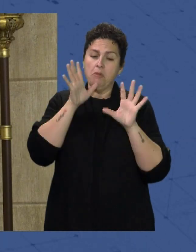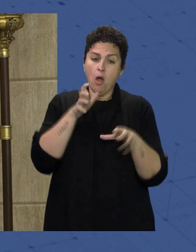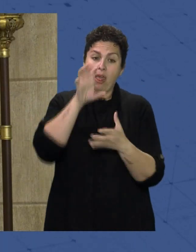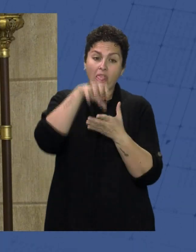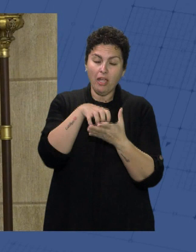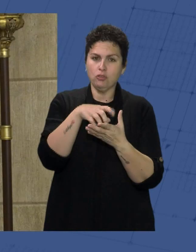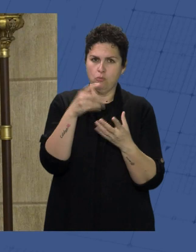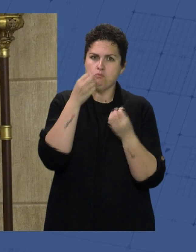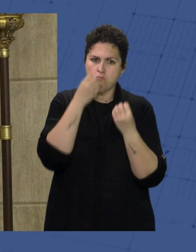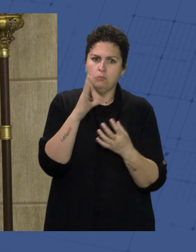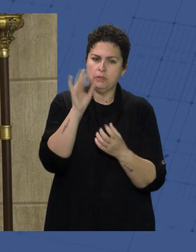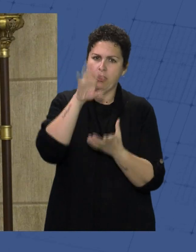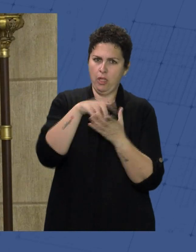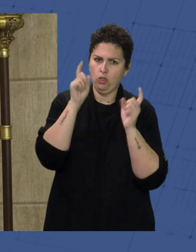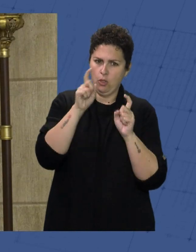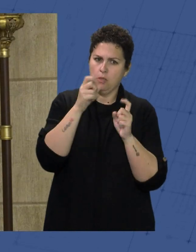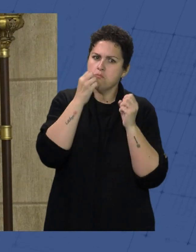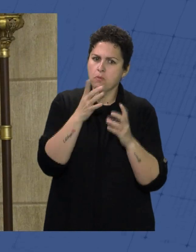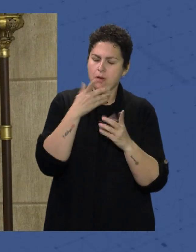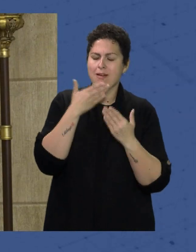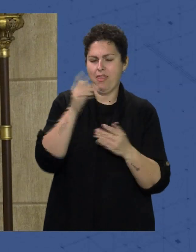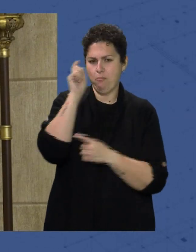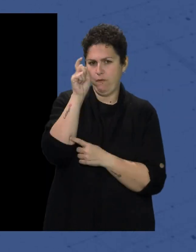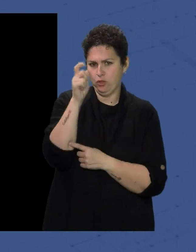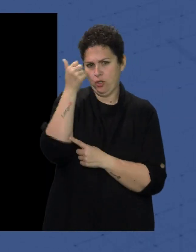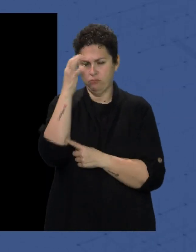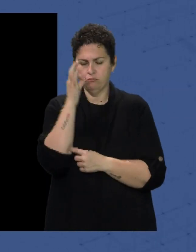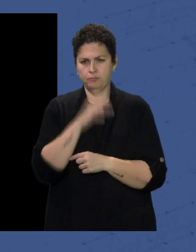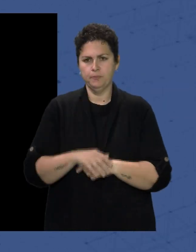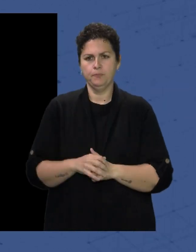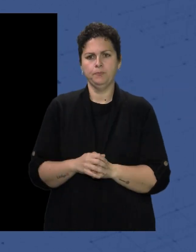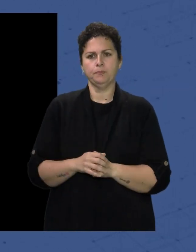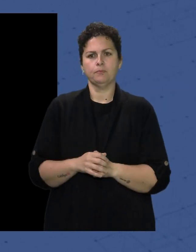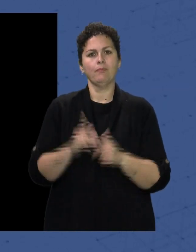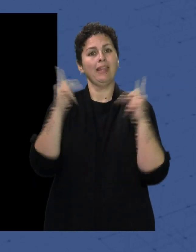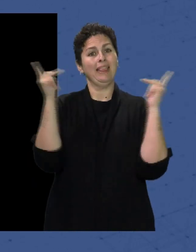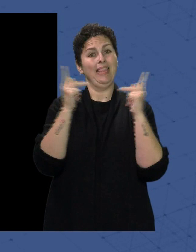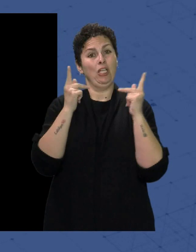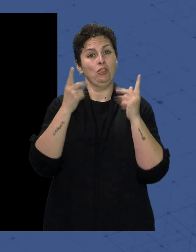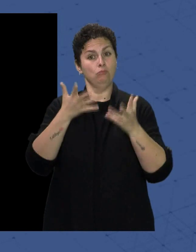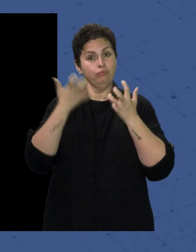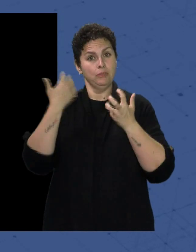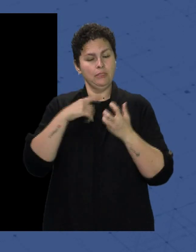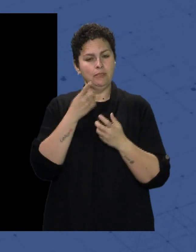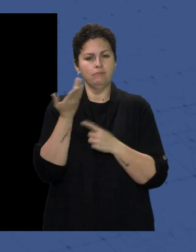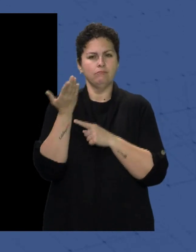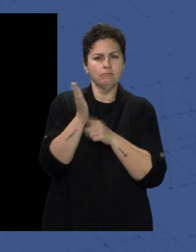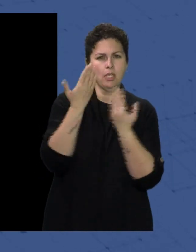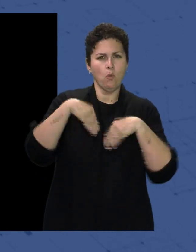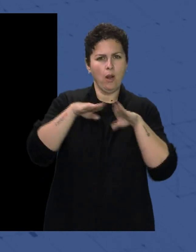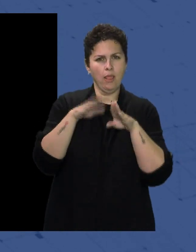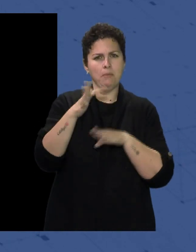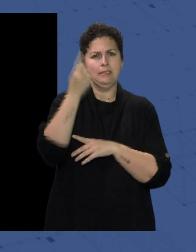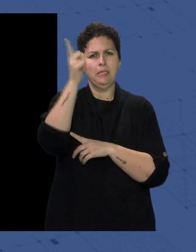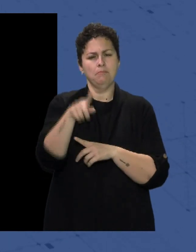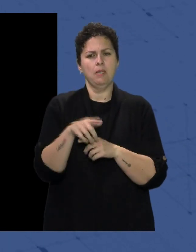educativos Y gracias al esfuerzo De vuestros profesores Y profesoras Los TikTok ganadores Reflejan la igualdad Y también una de las